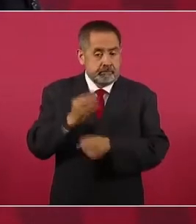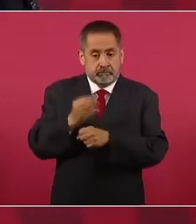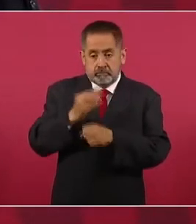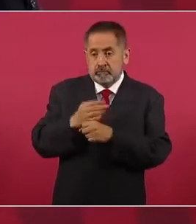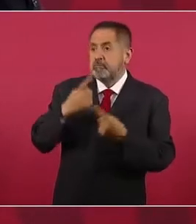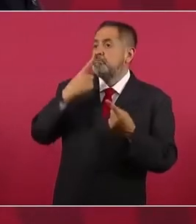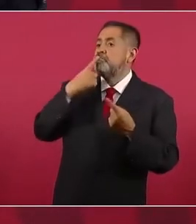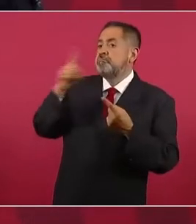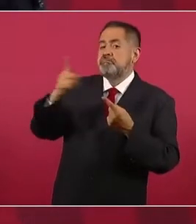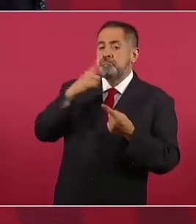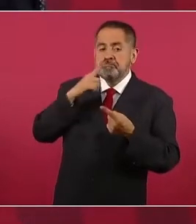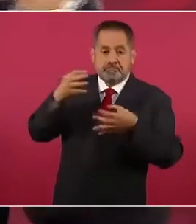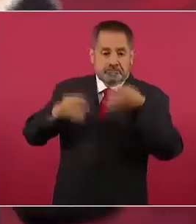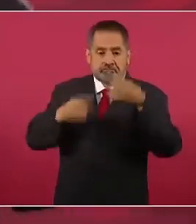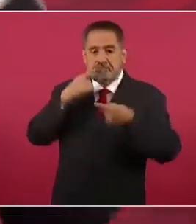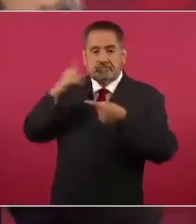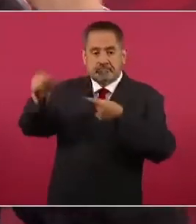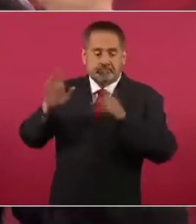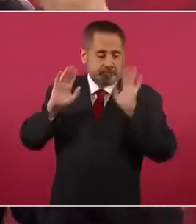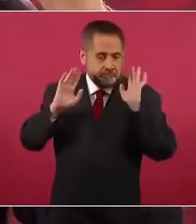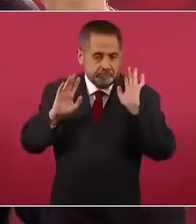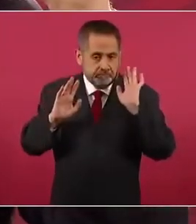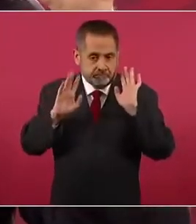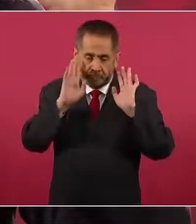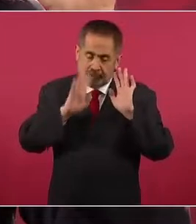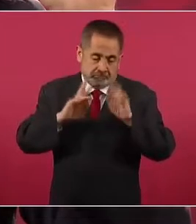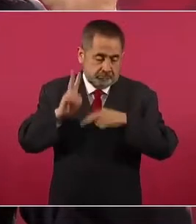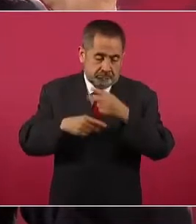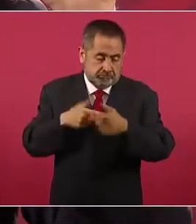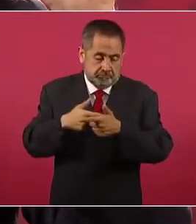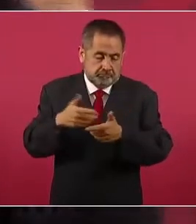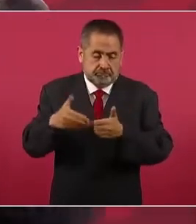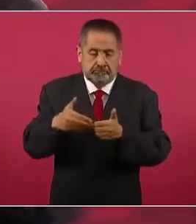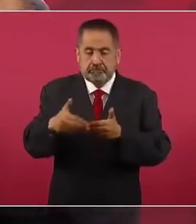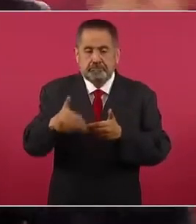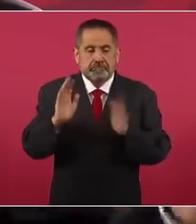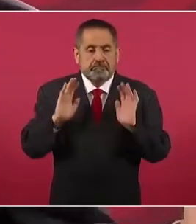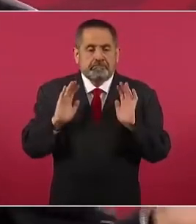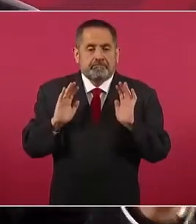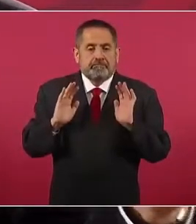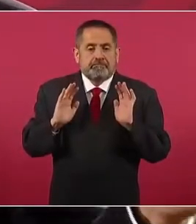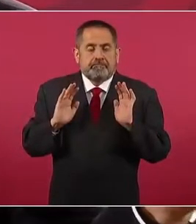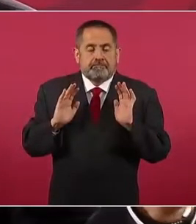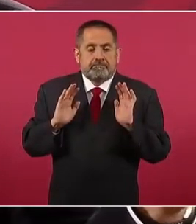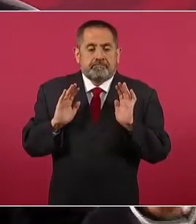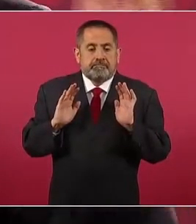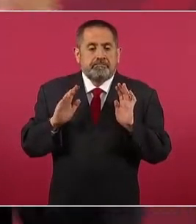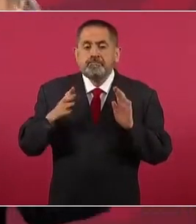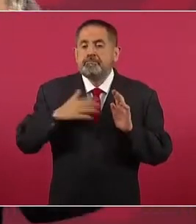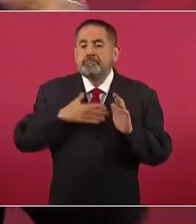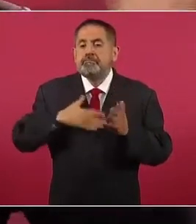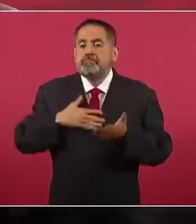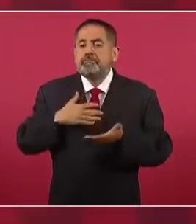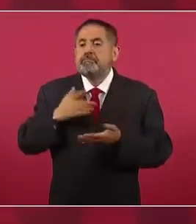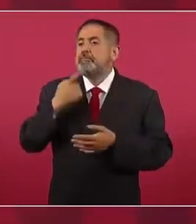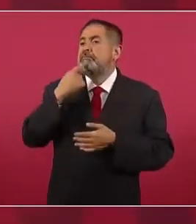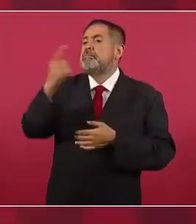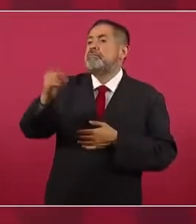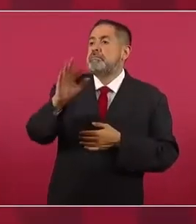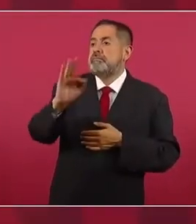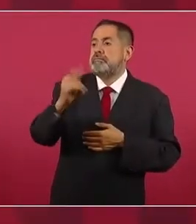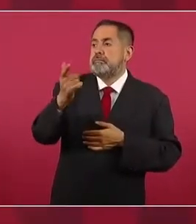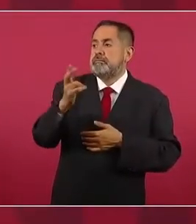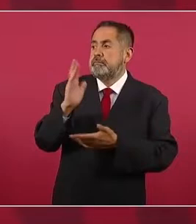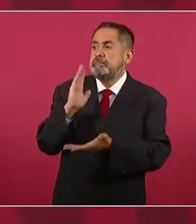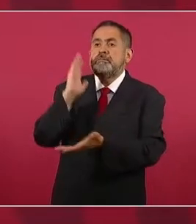tienen que tener su curso. Nosotros no podemos decirle al fiscal